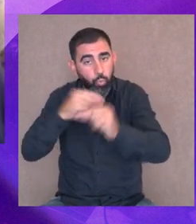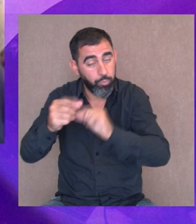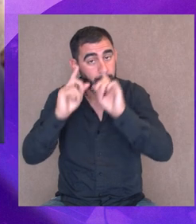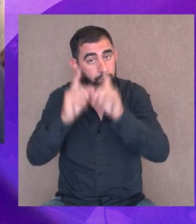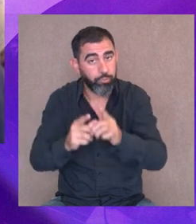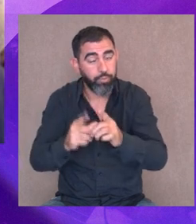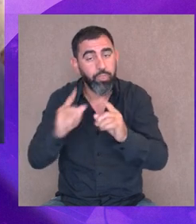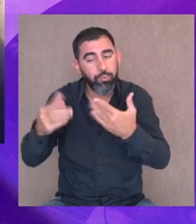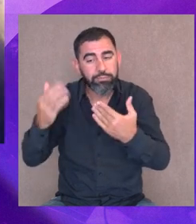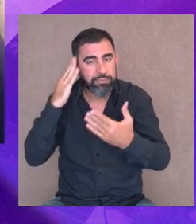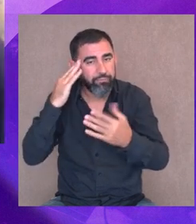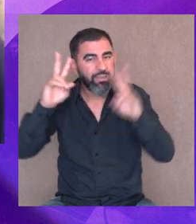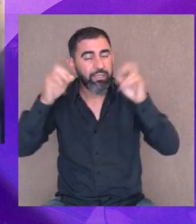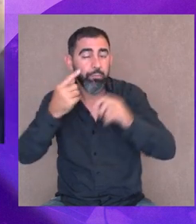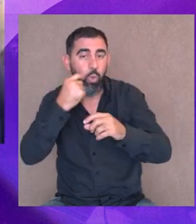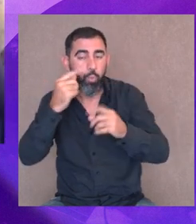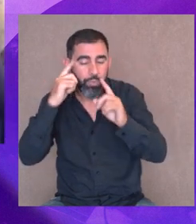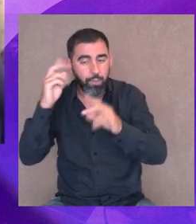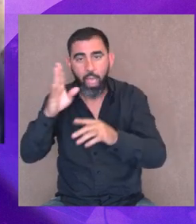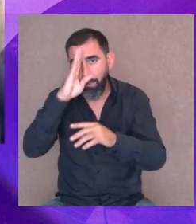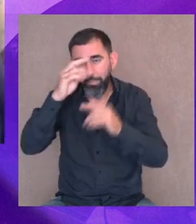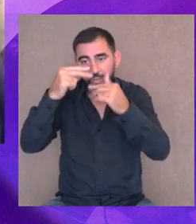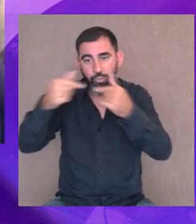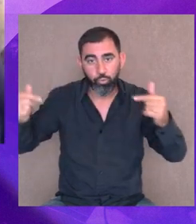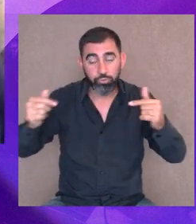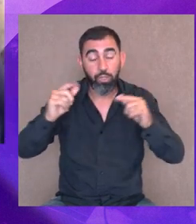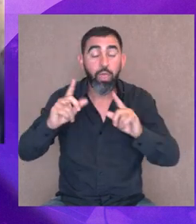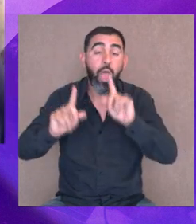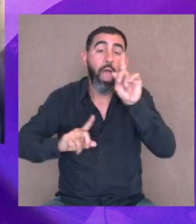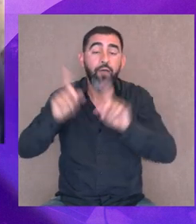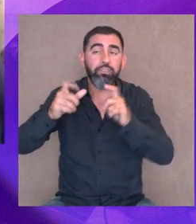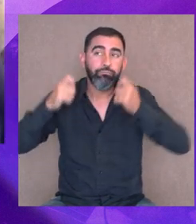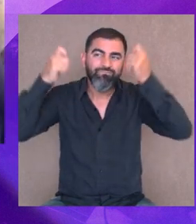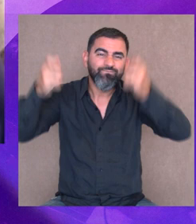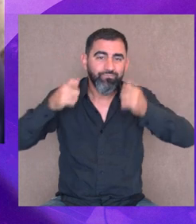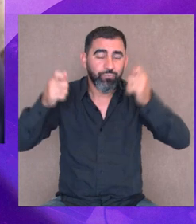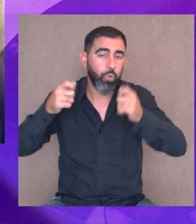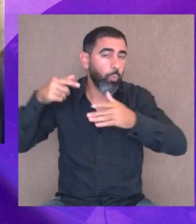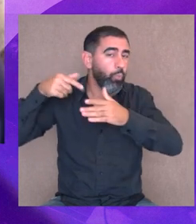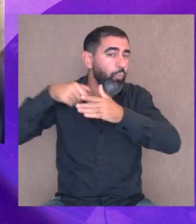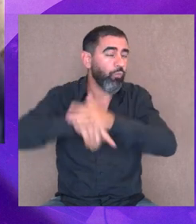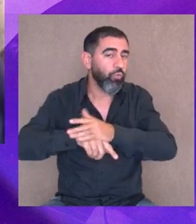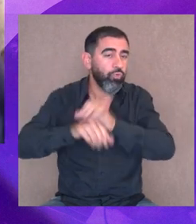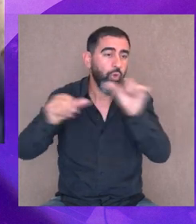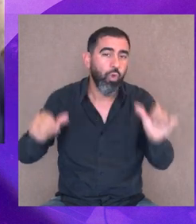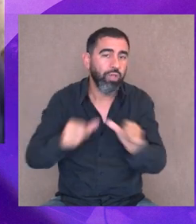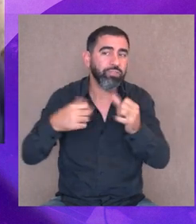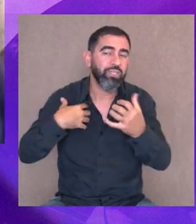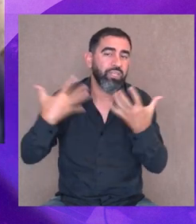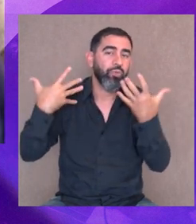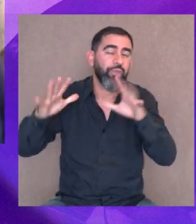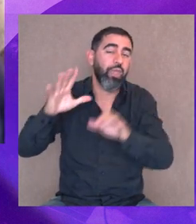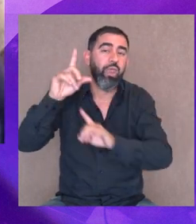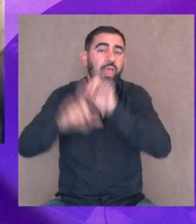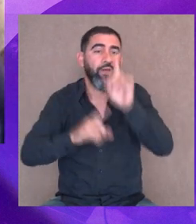que empezar, hay que acercarlos al tema, a veces el activismo radical hace que el que no está